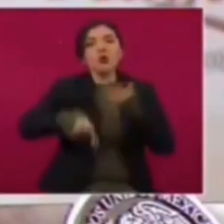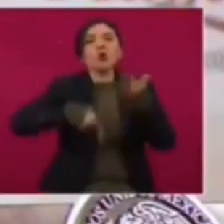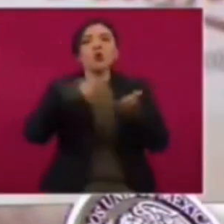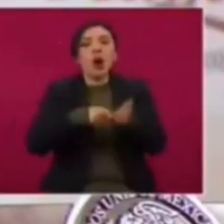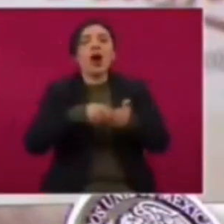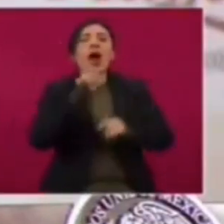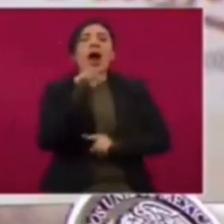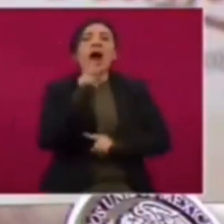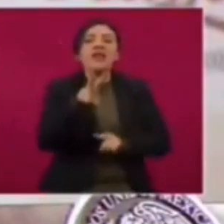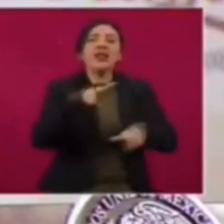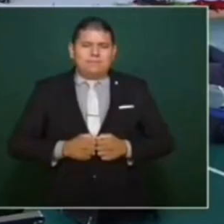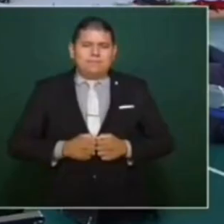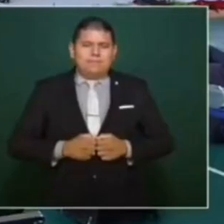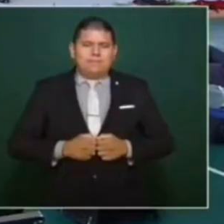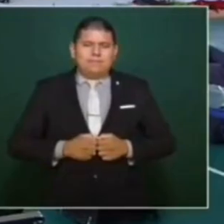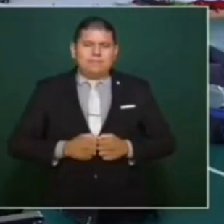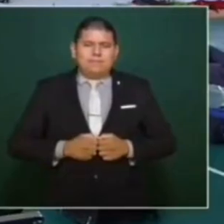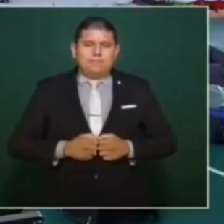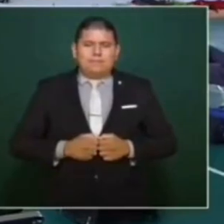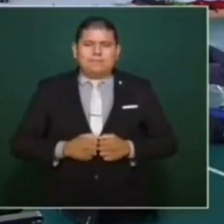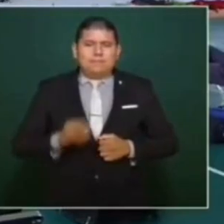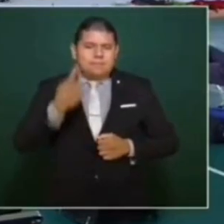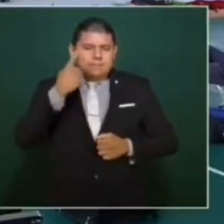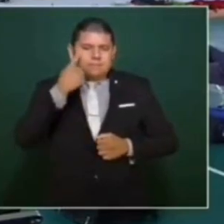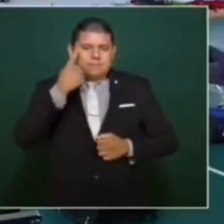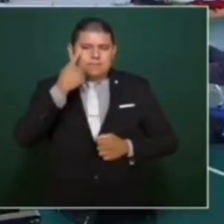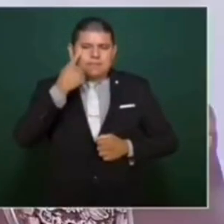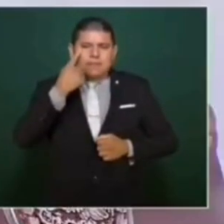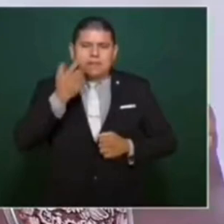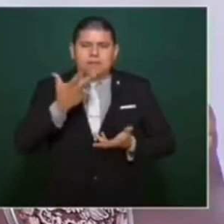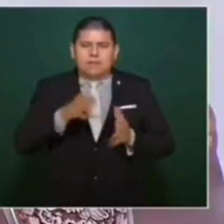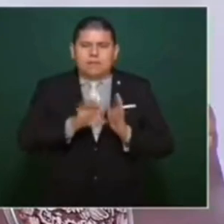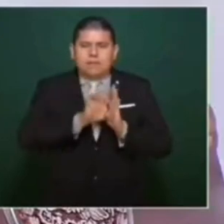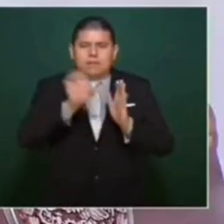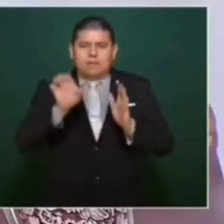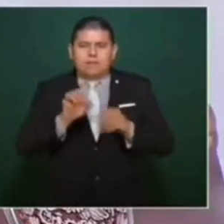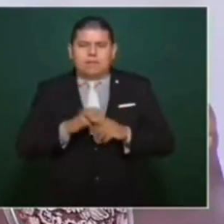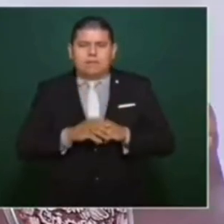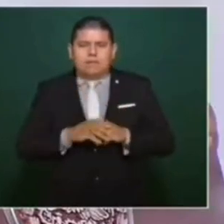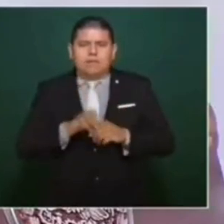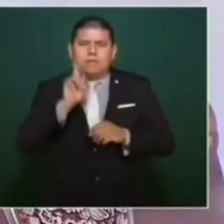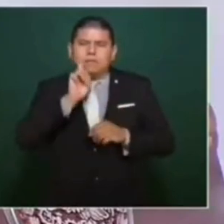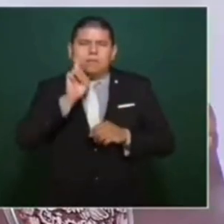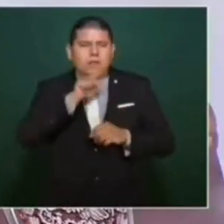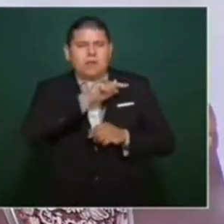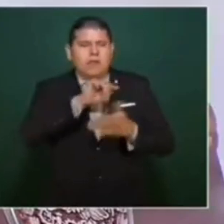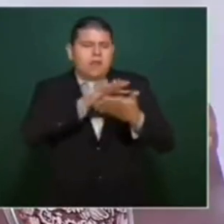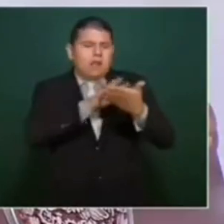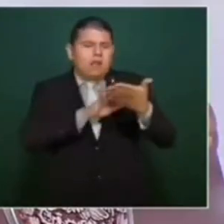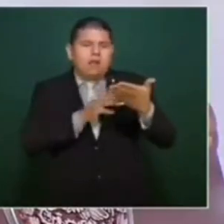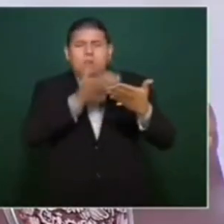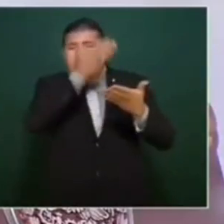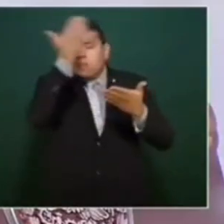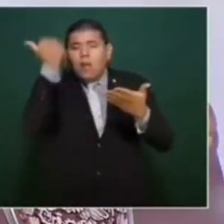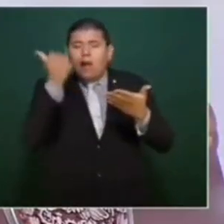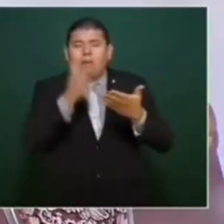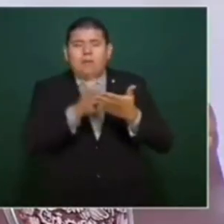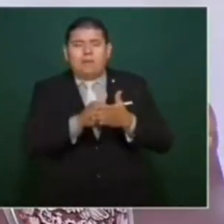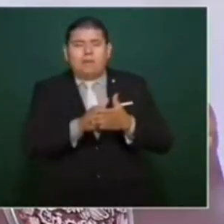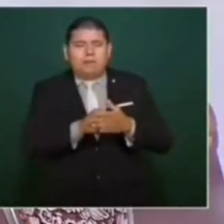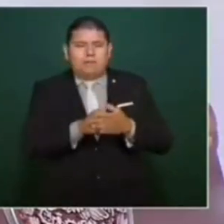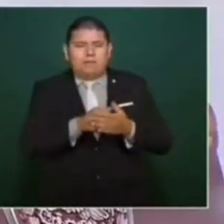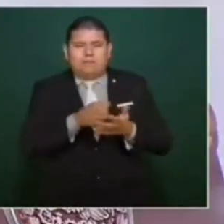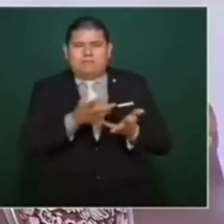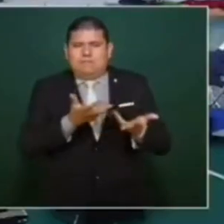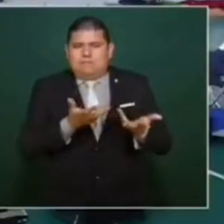Presidencia. Que los saque la señorita esa que no sabe leer en su sección